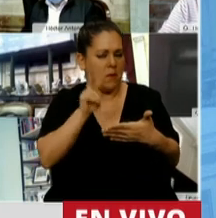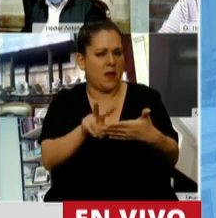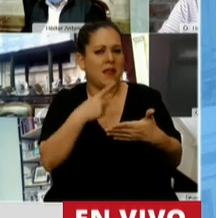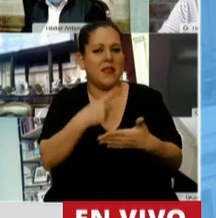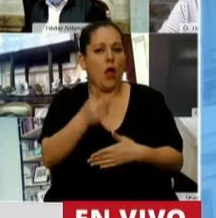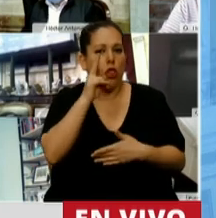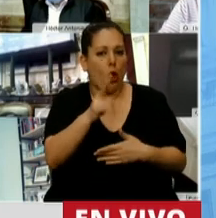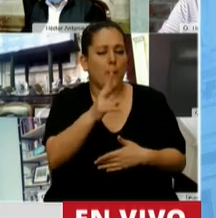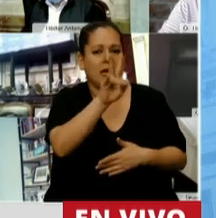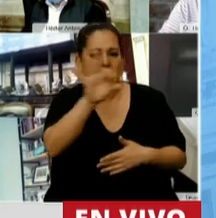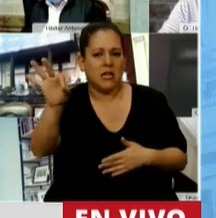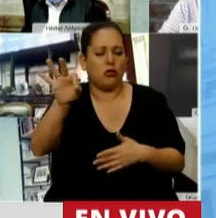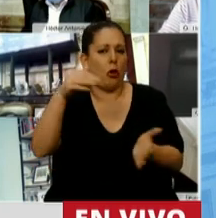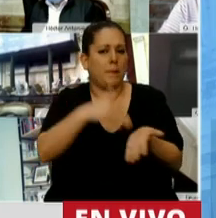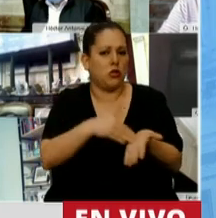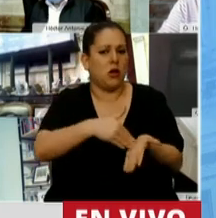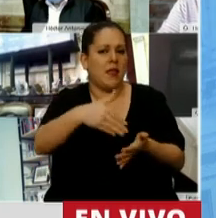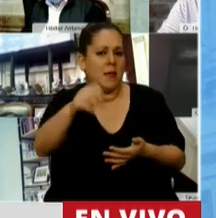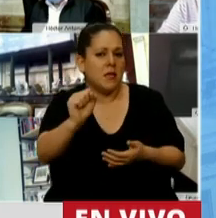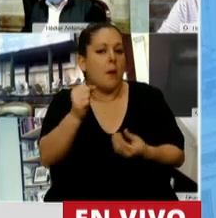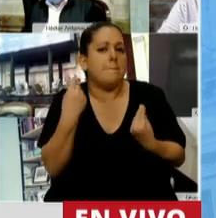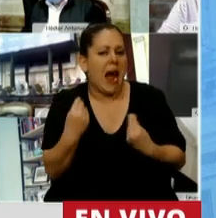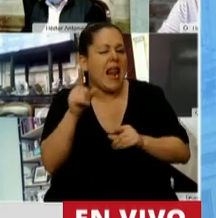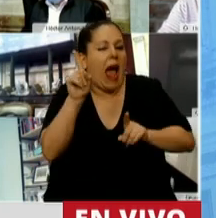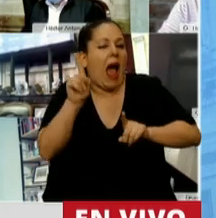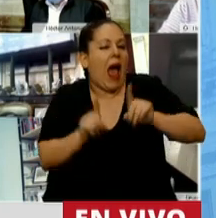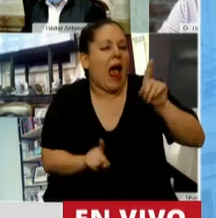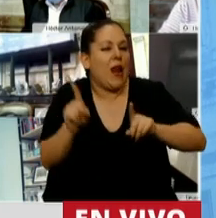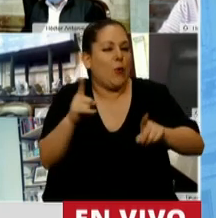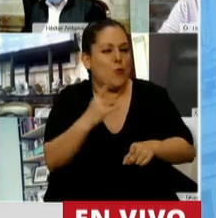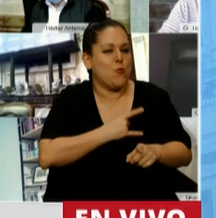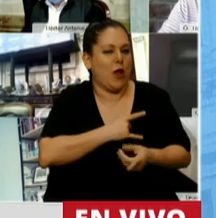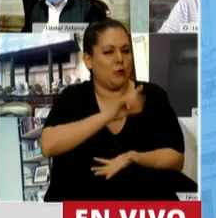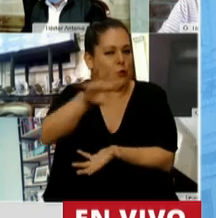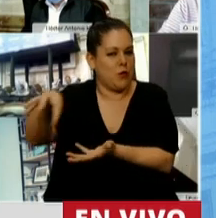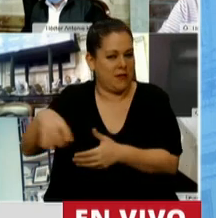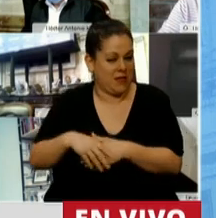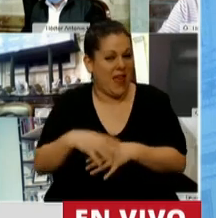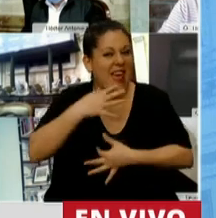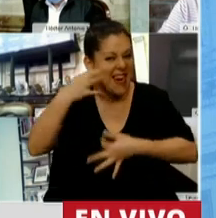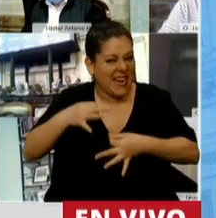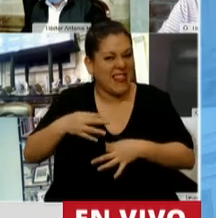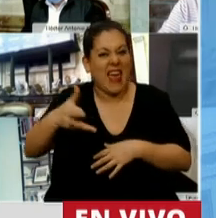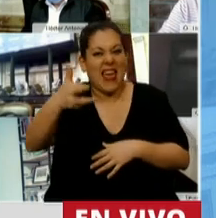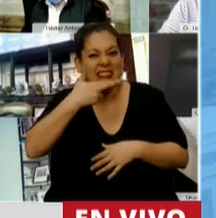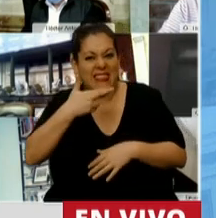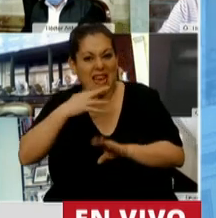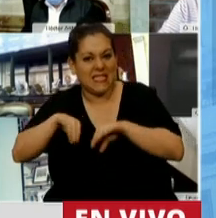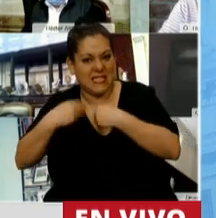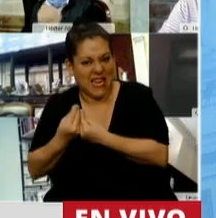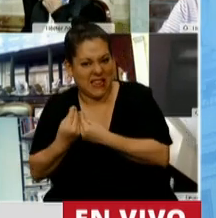.530 millones de pesos para algunas universidades. En realidad, 17 sobre 57.